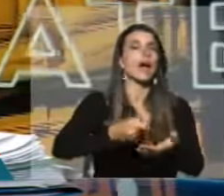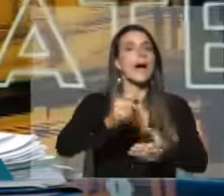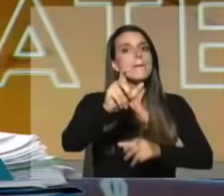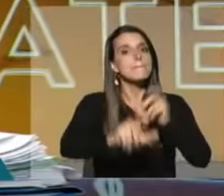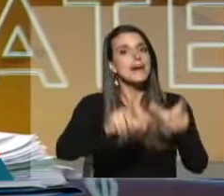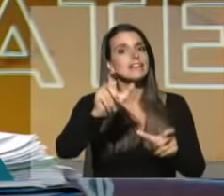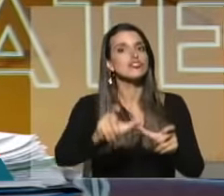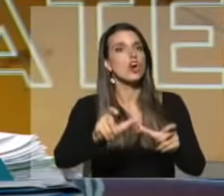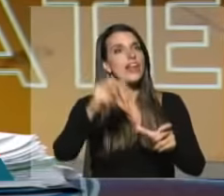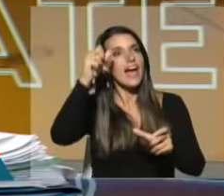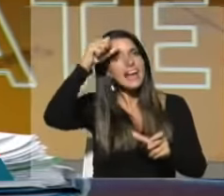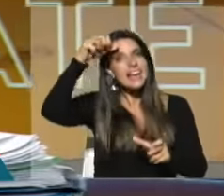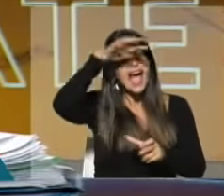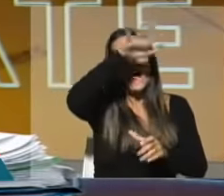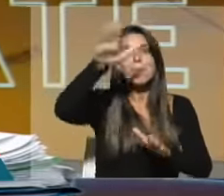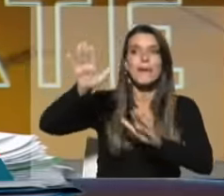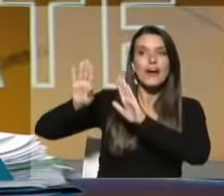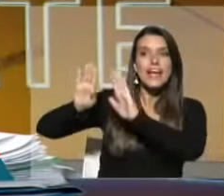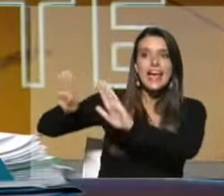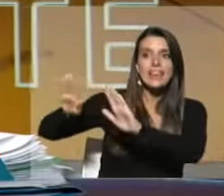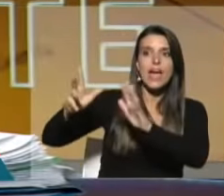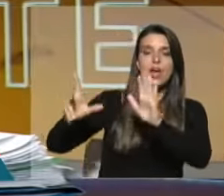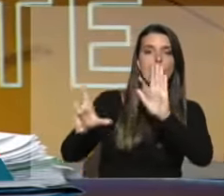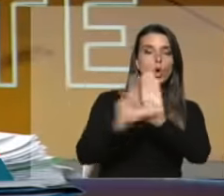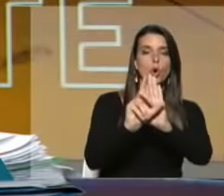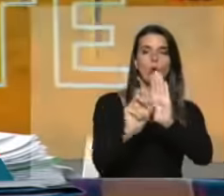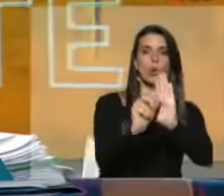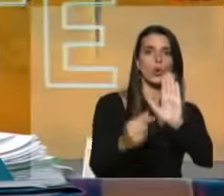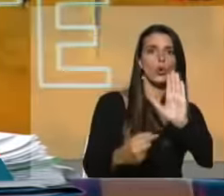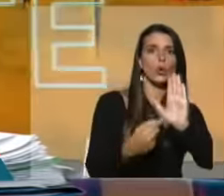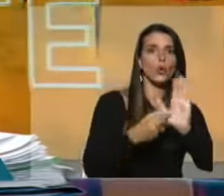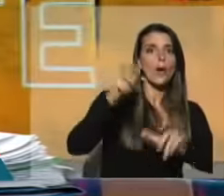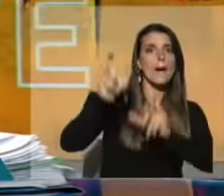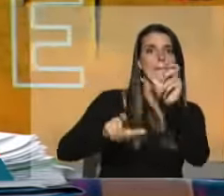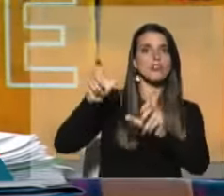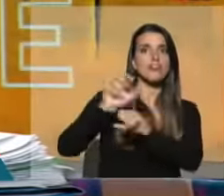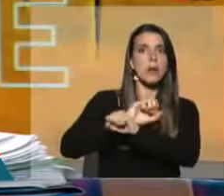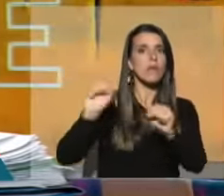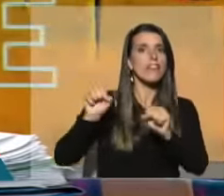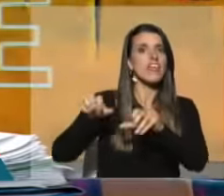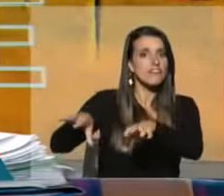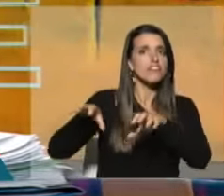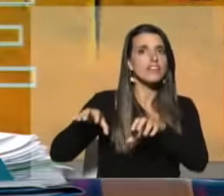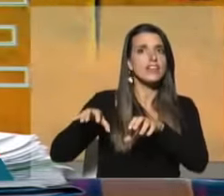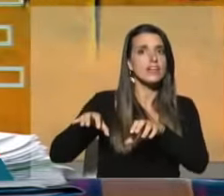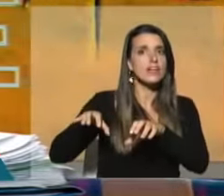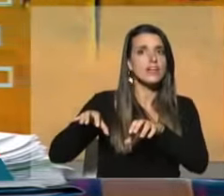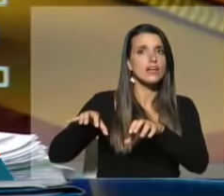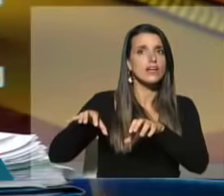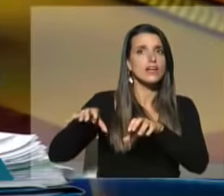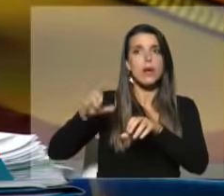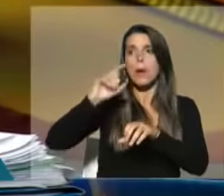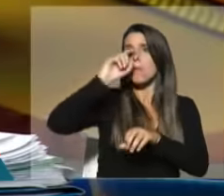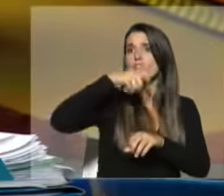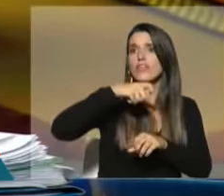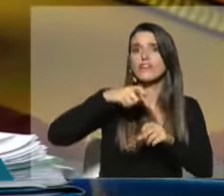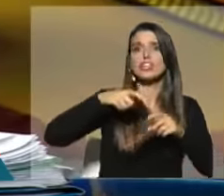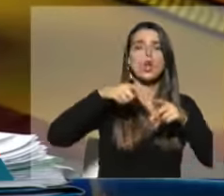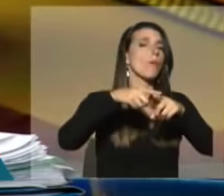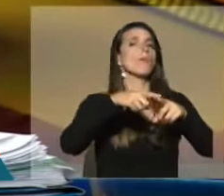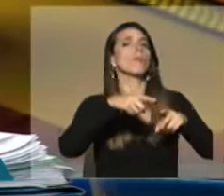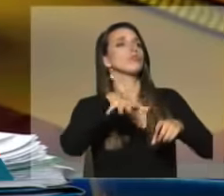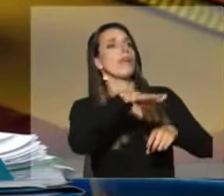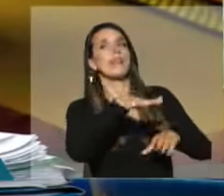que la gente se afinque en el campo y ahora por la LUC la gente puede vivir en Montevideo y Punta del Este.